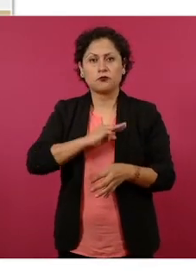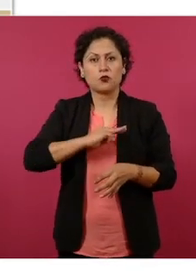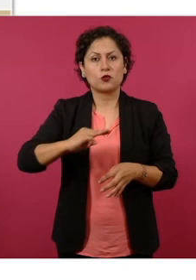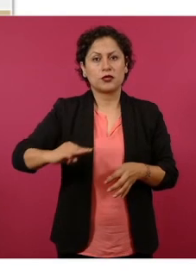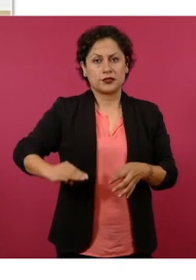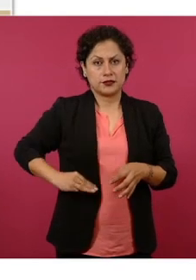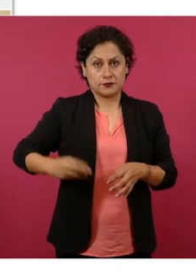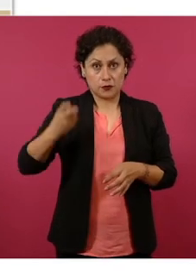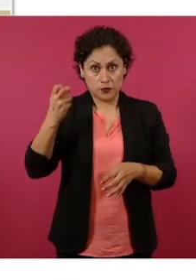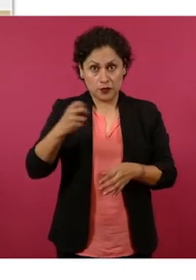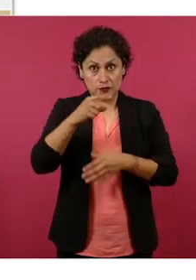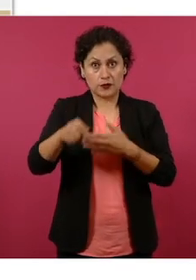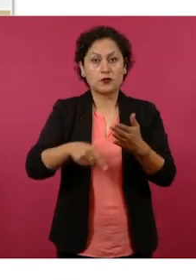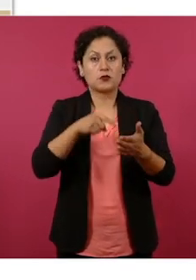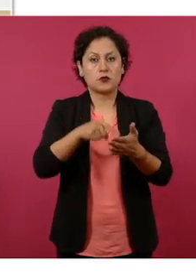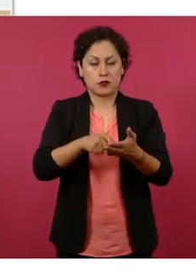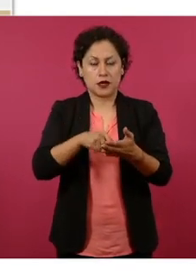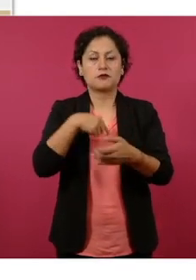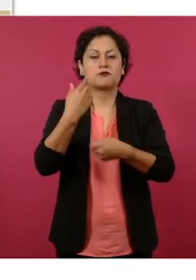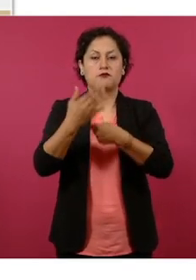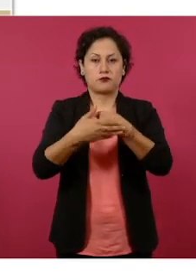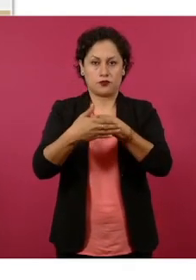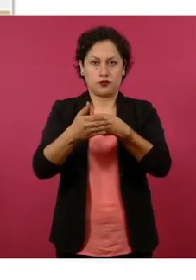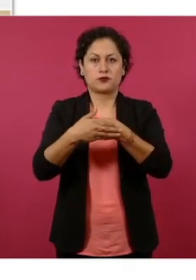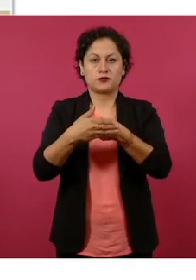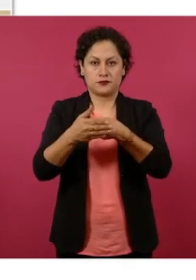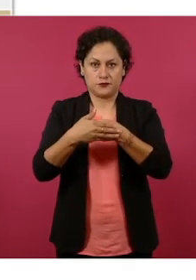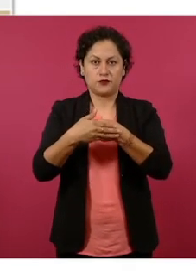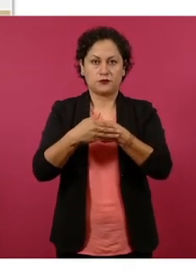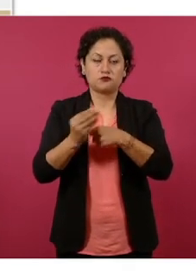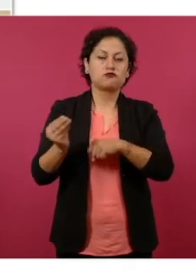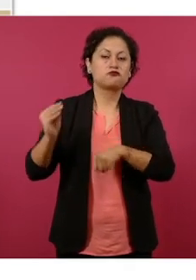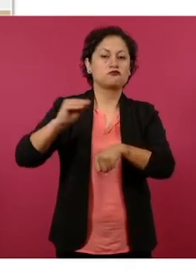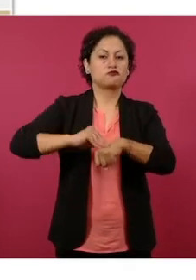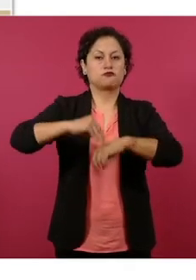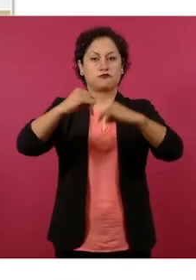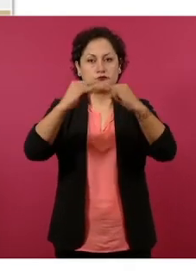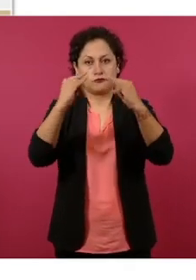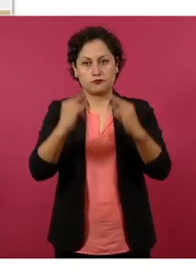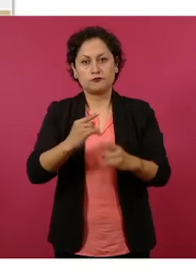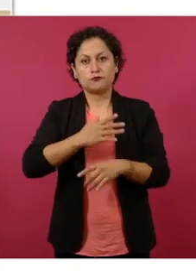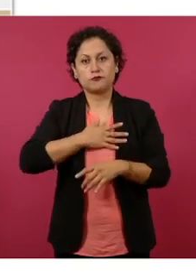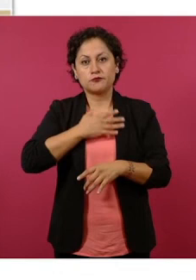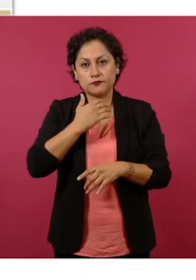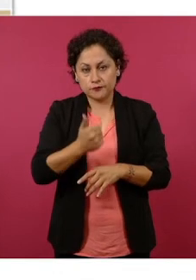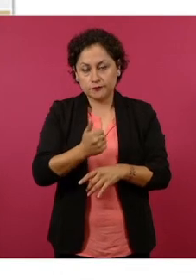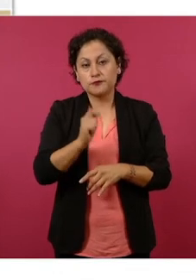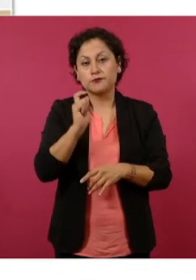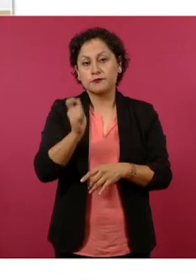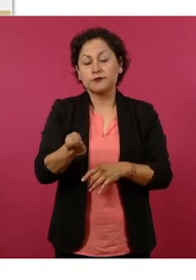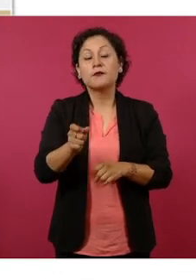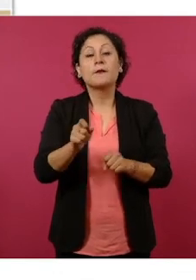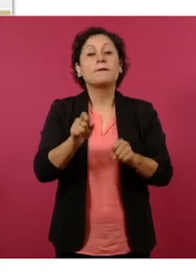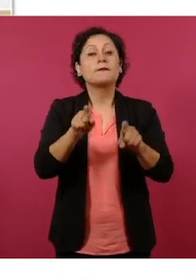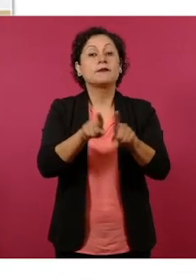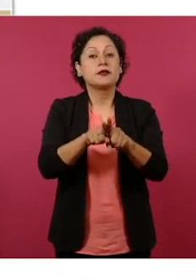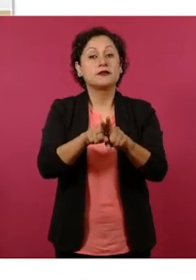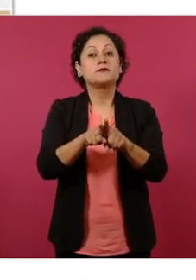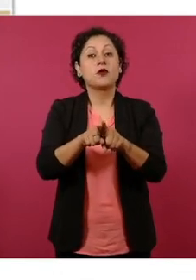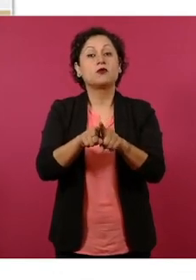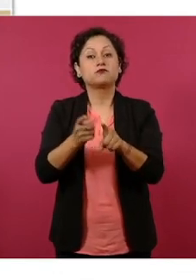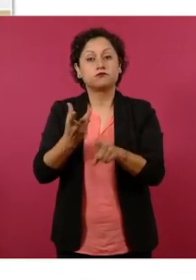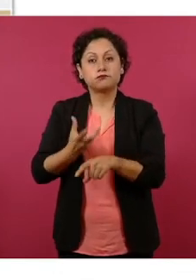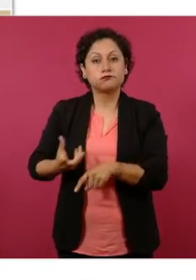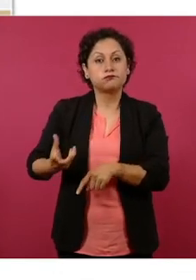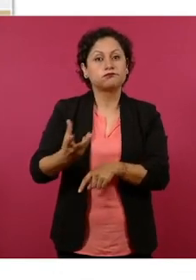recibirán al Tienguis del Bienestar y acuden también de varias